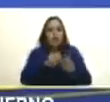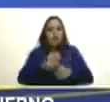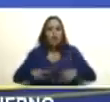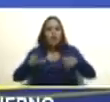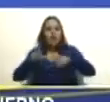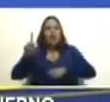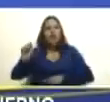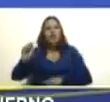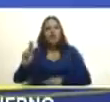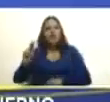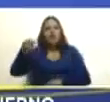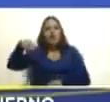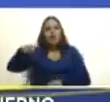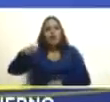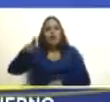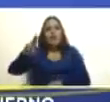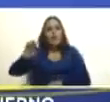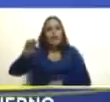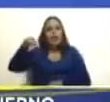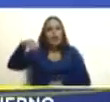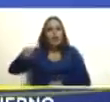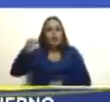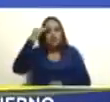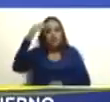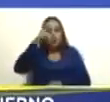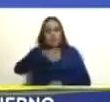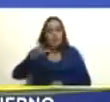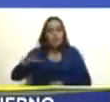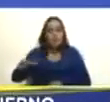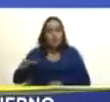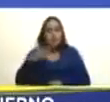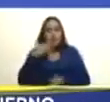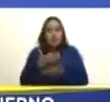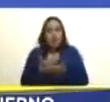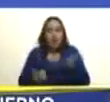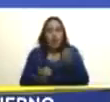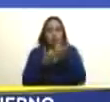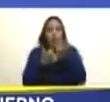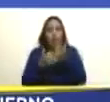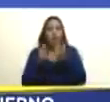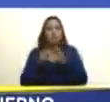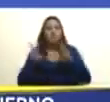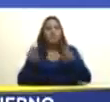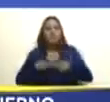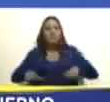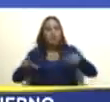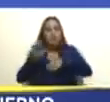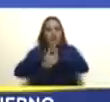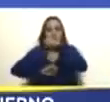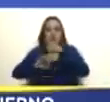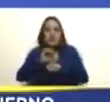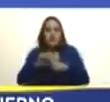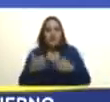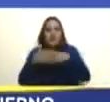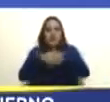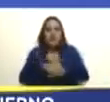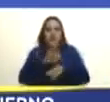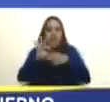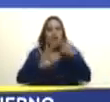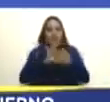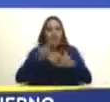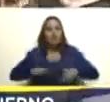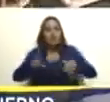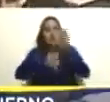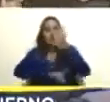mi saludo a la gente de Tumeremo y le pido todo el apoyo a la nueva zona de defensa integral a las tres áreas de